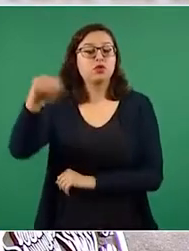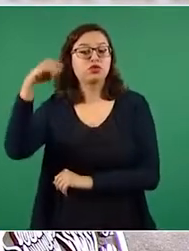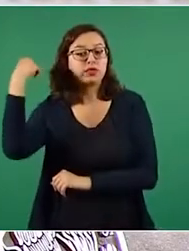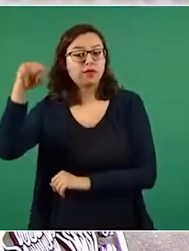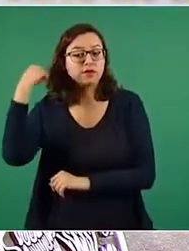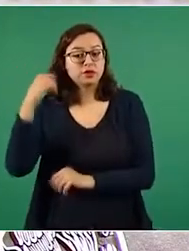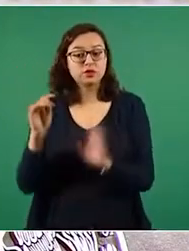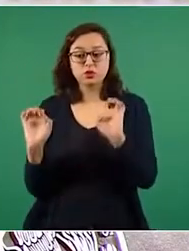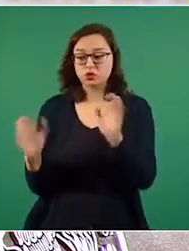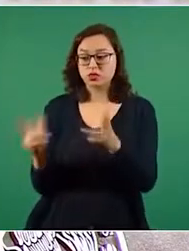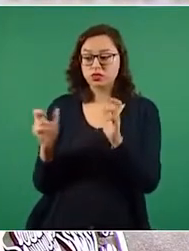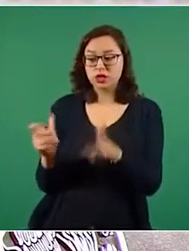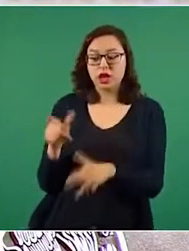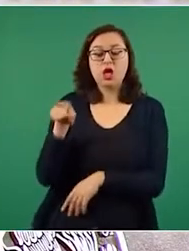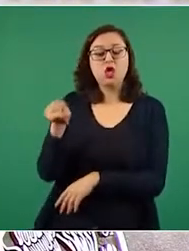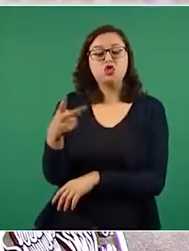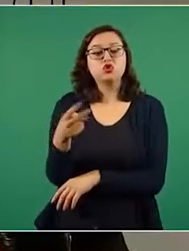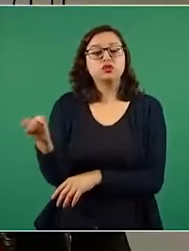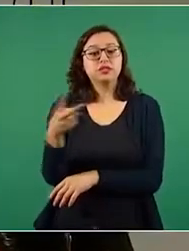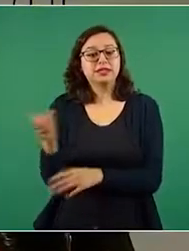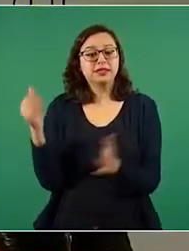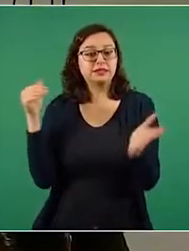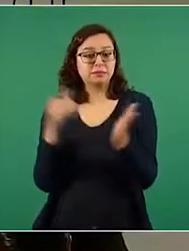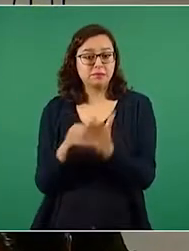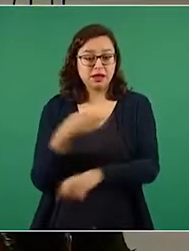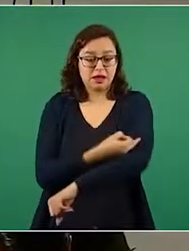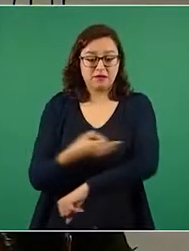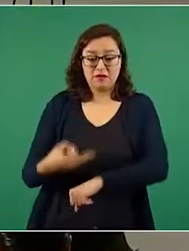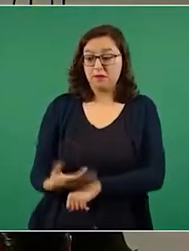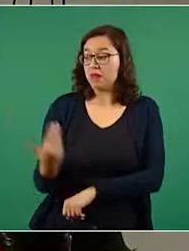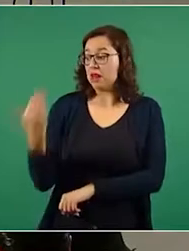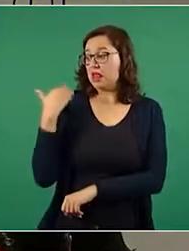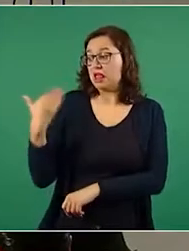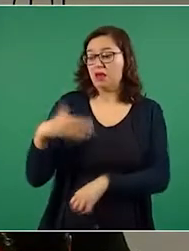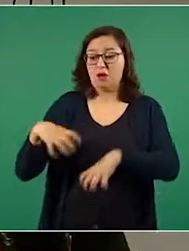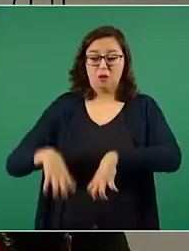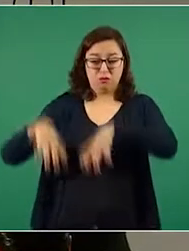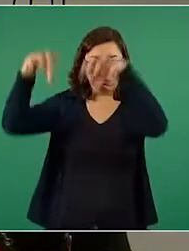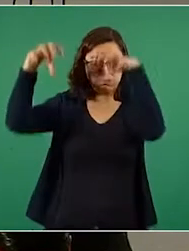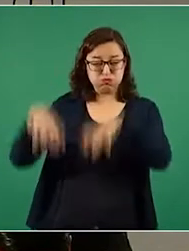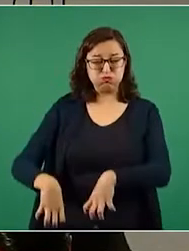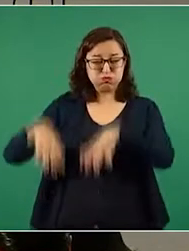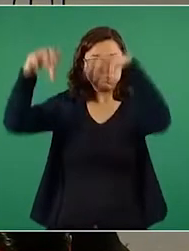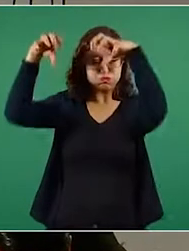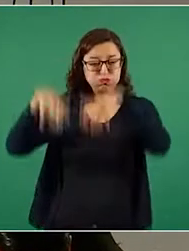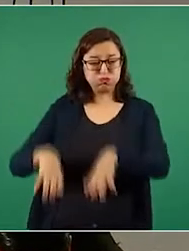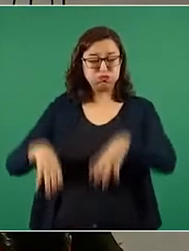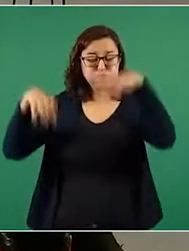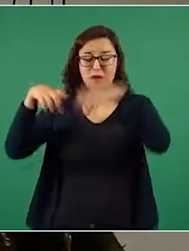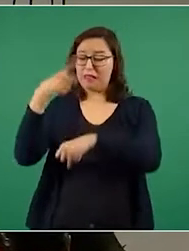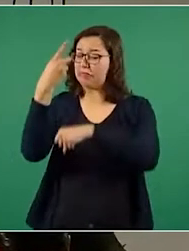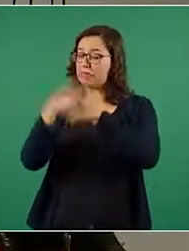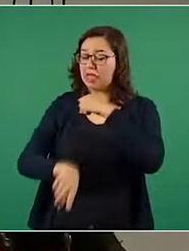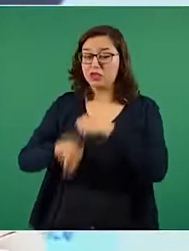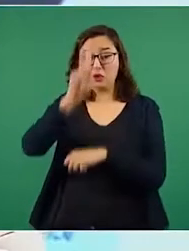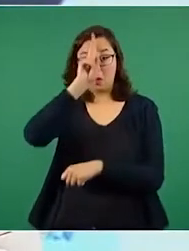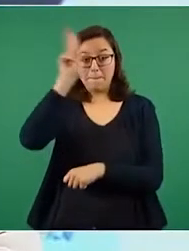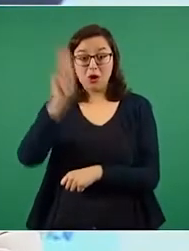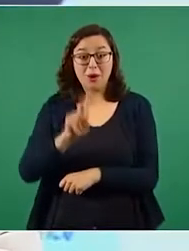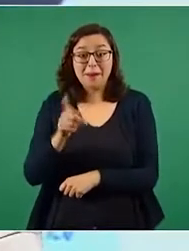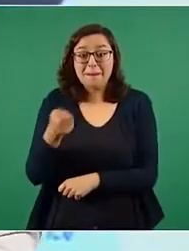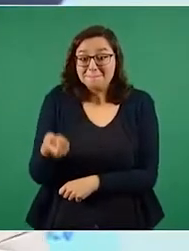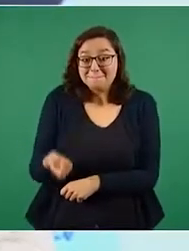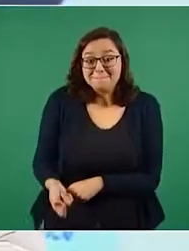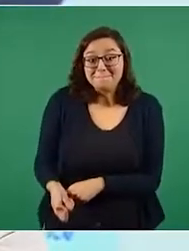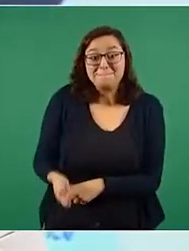donde más de 200 mil familias se vieron afectadas por las lluvias torrenciales del año pasado. Por primera vez